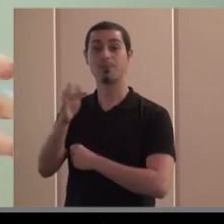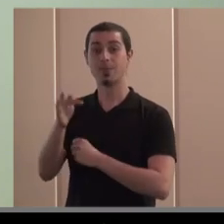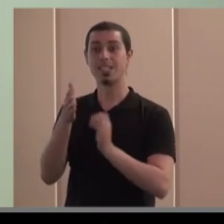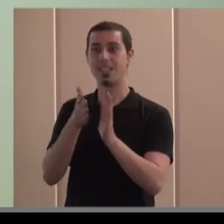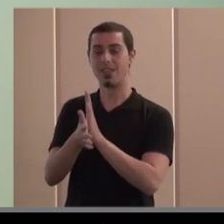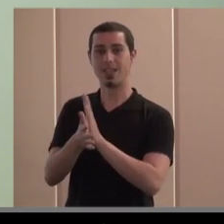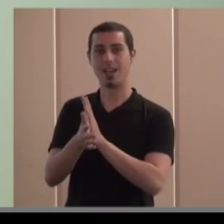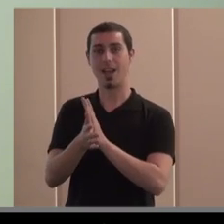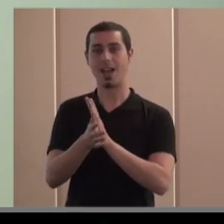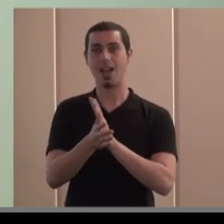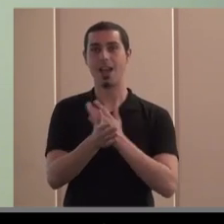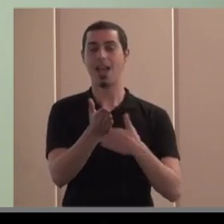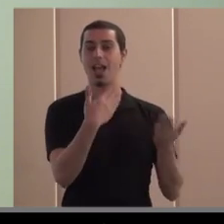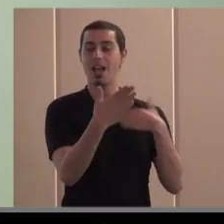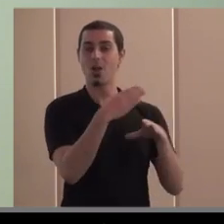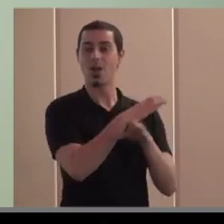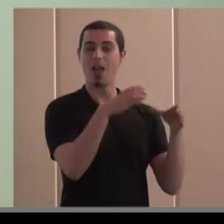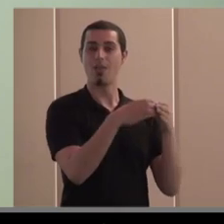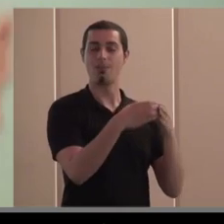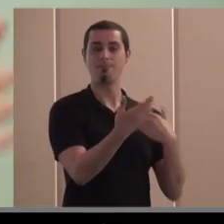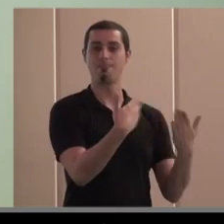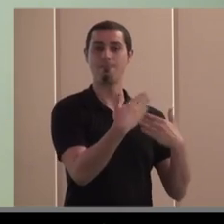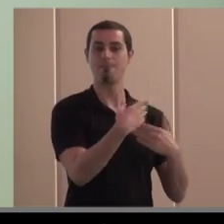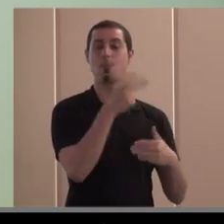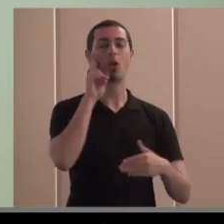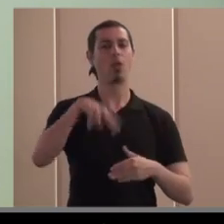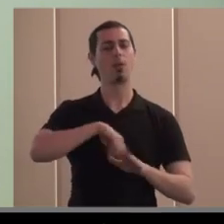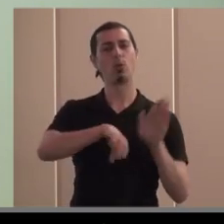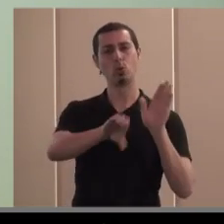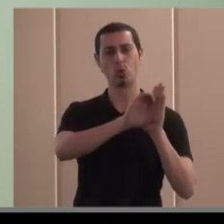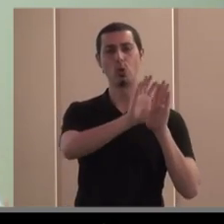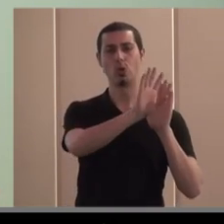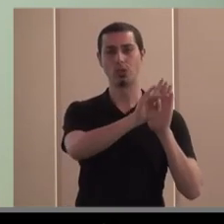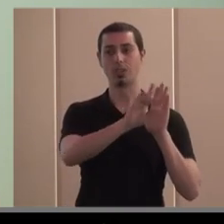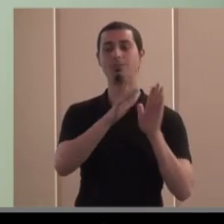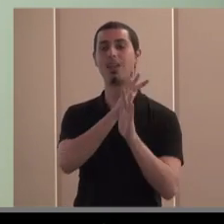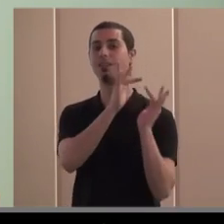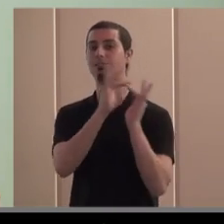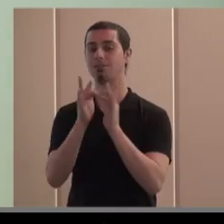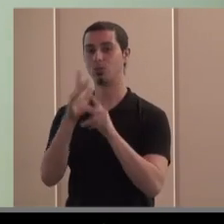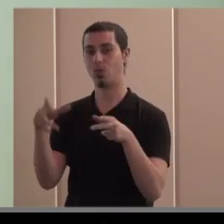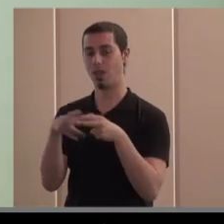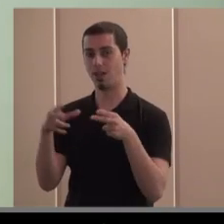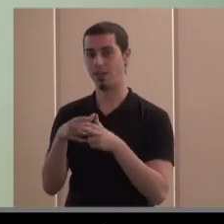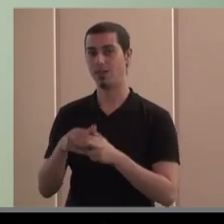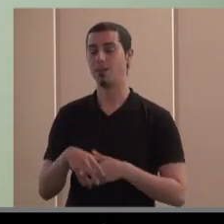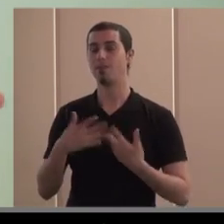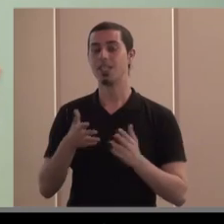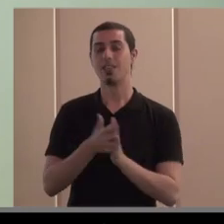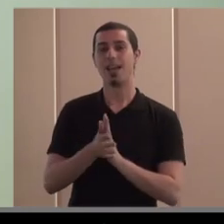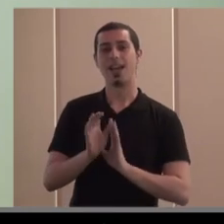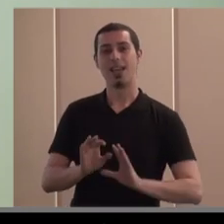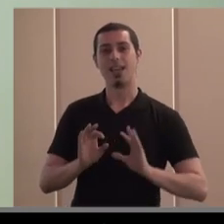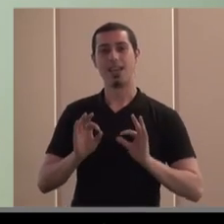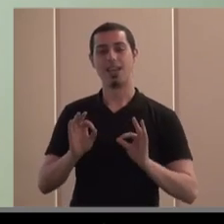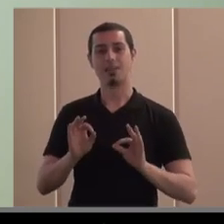desborda lo que es el ámbito estricto de la negociación colectiva que es lo que reconoce la constitución a los interlocutores sociales entonces no se trata